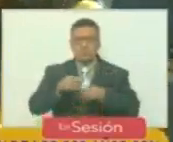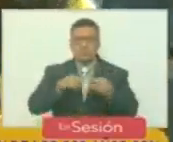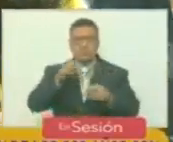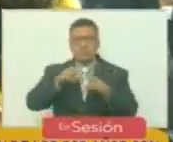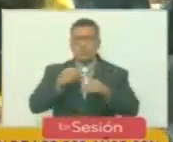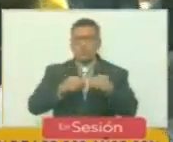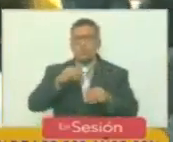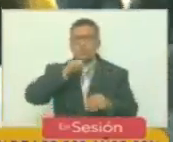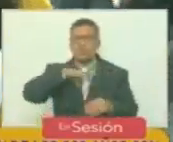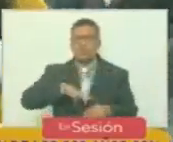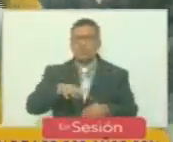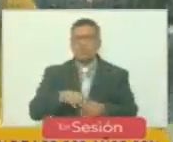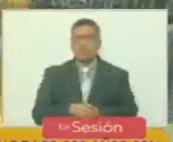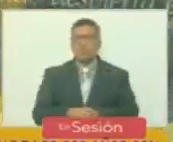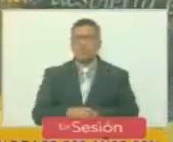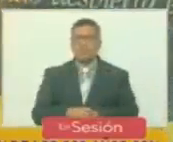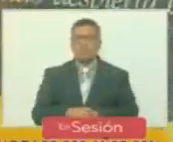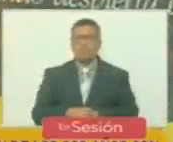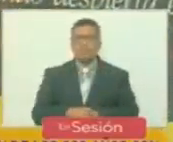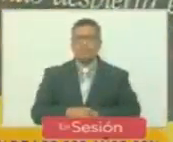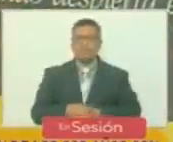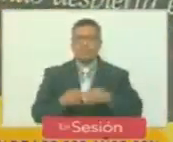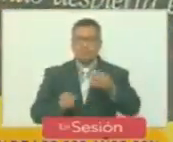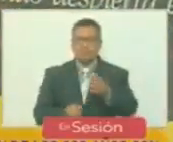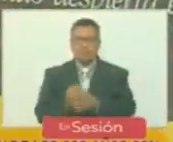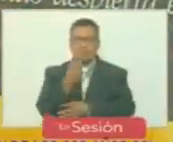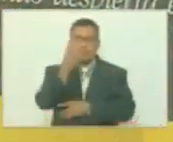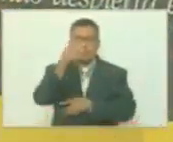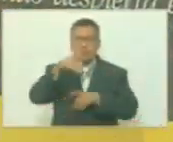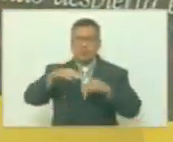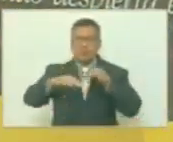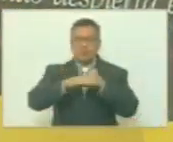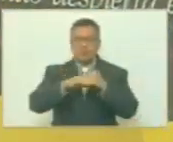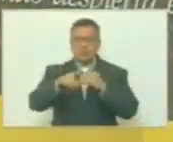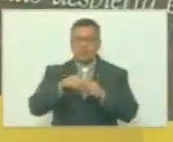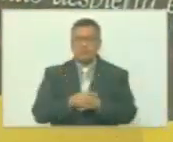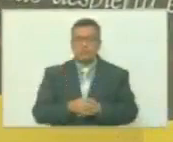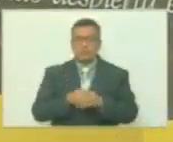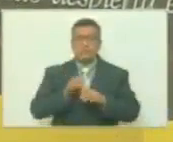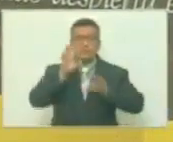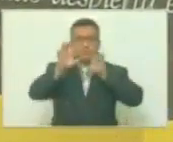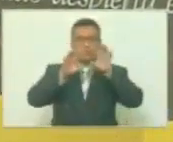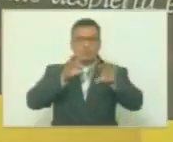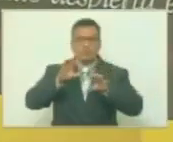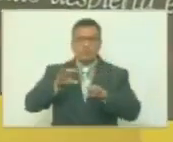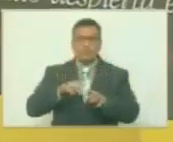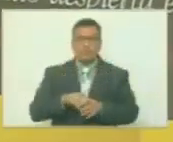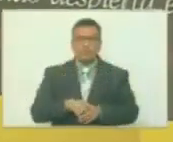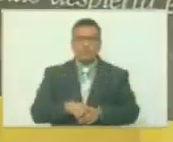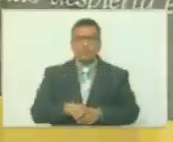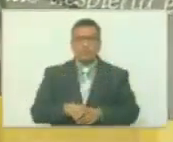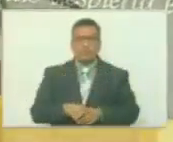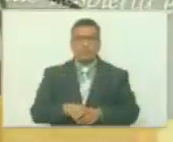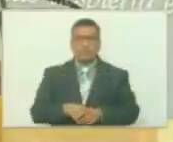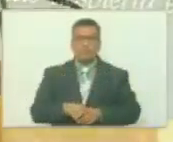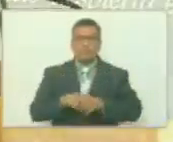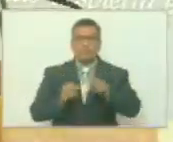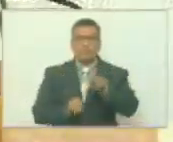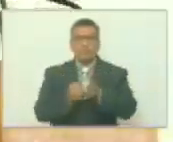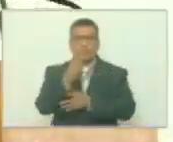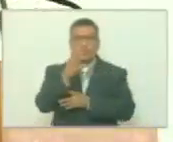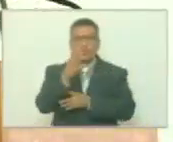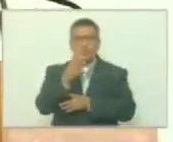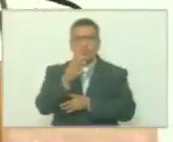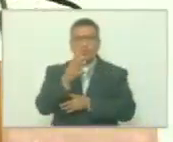históricos como la fundación simultánea de naciones, la fundación